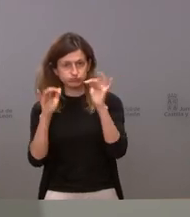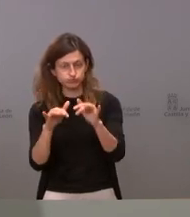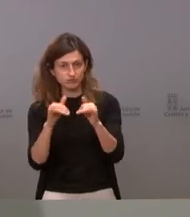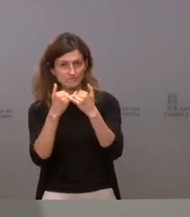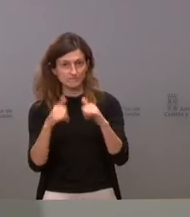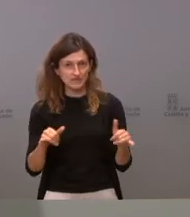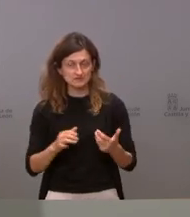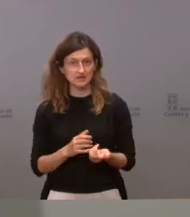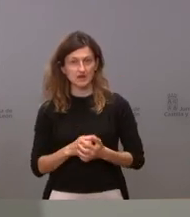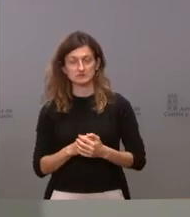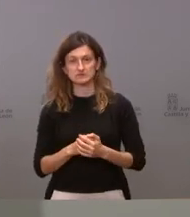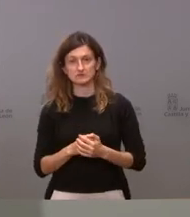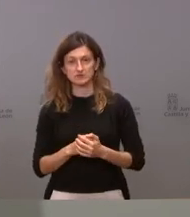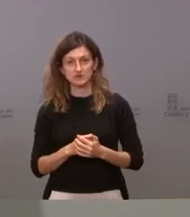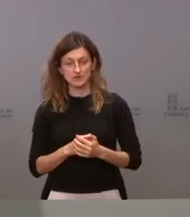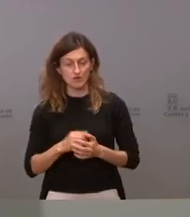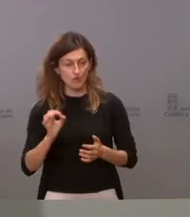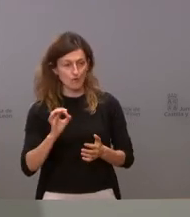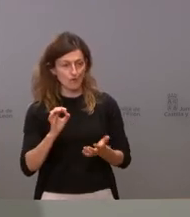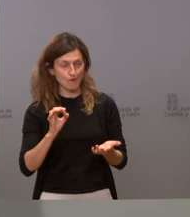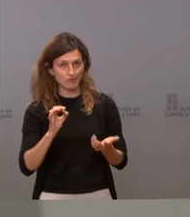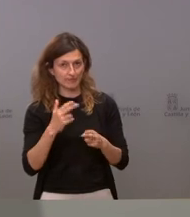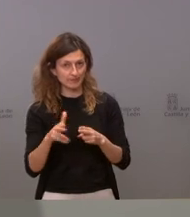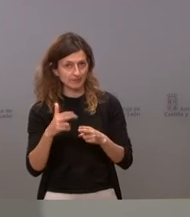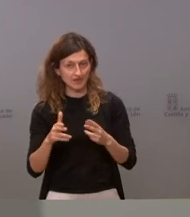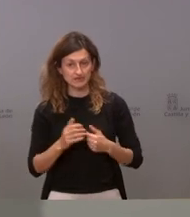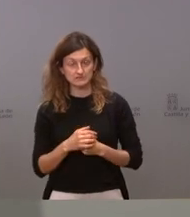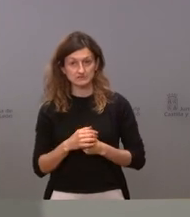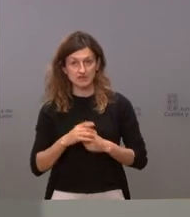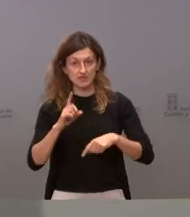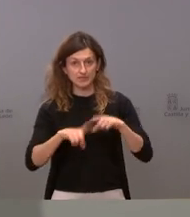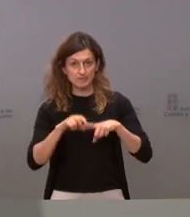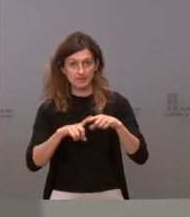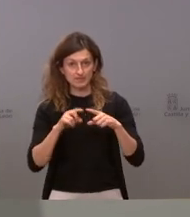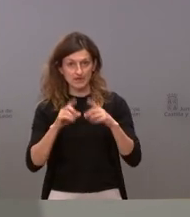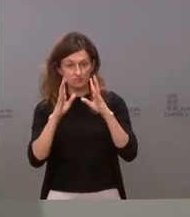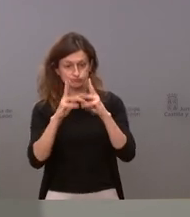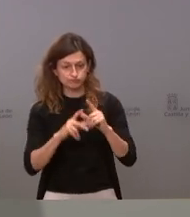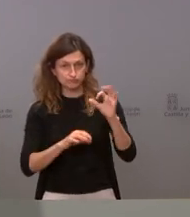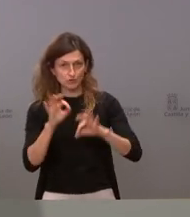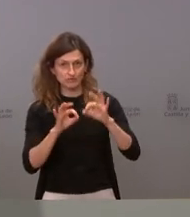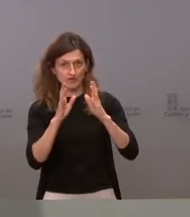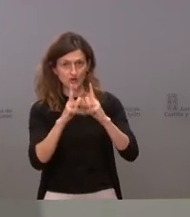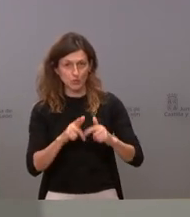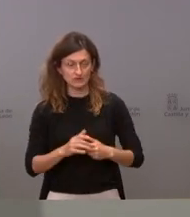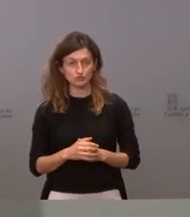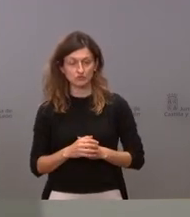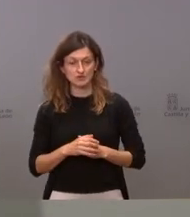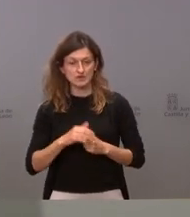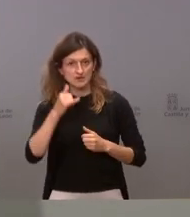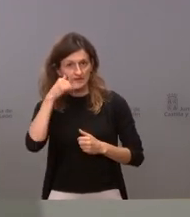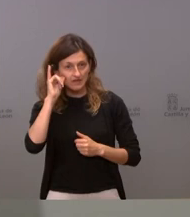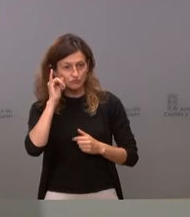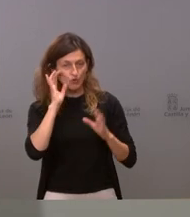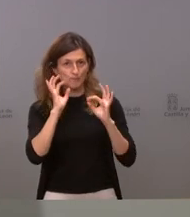fiestas las actuaciones que haya y dependiendo de cómo evolucione la incidencia si evoluciona de manera peligrosa o tenemos